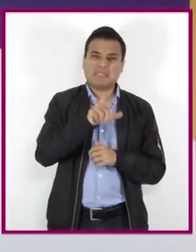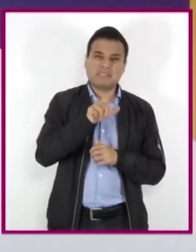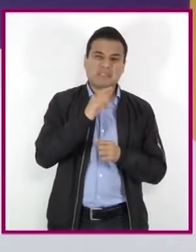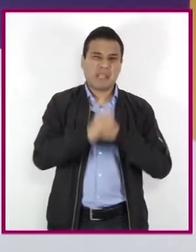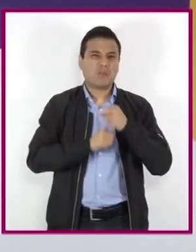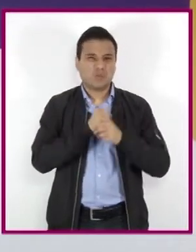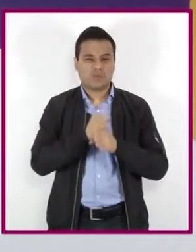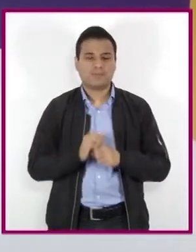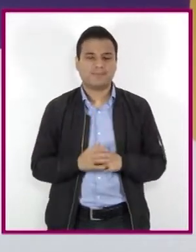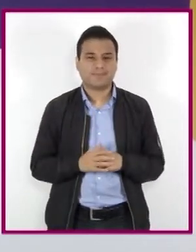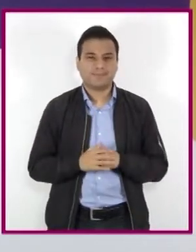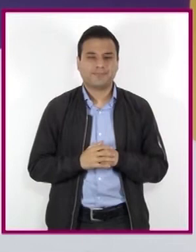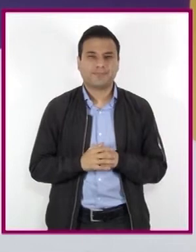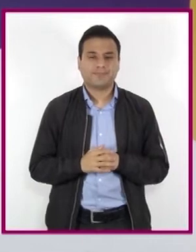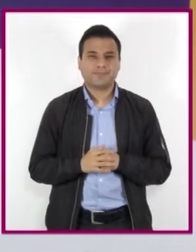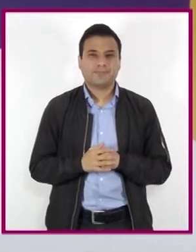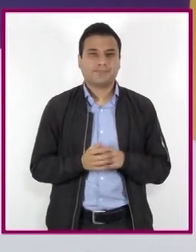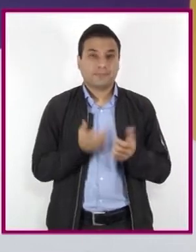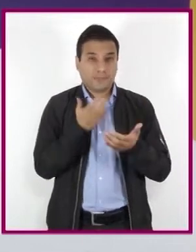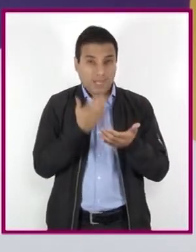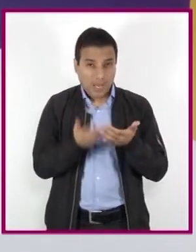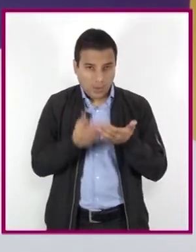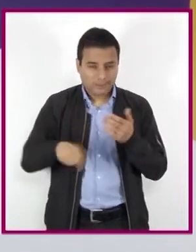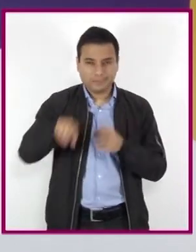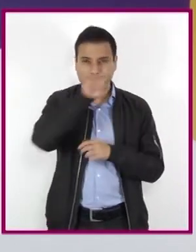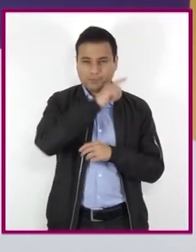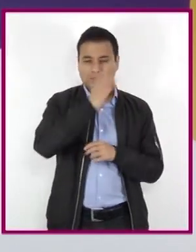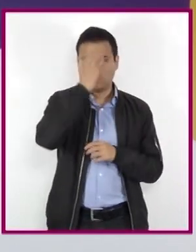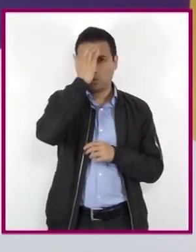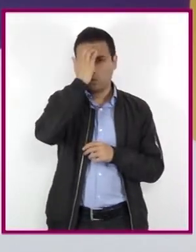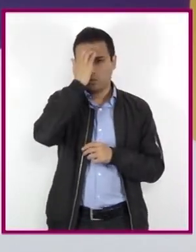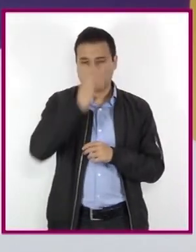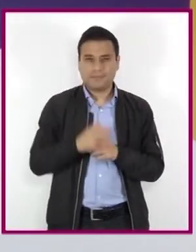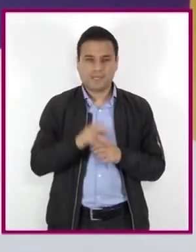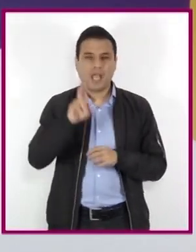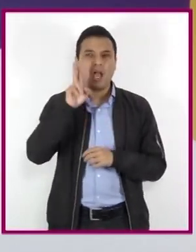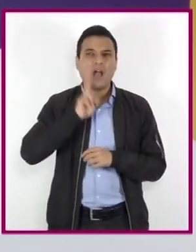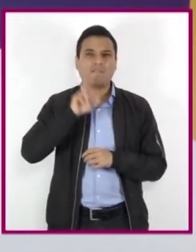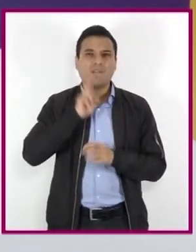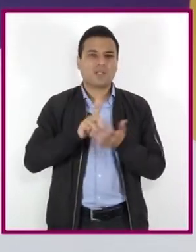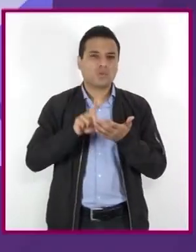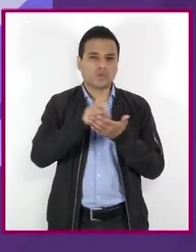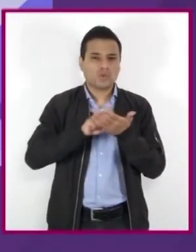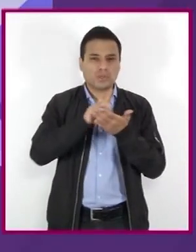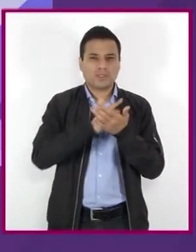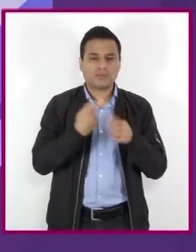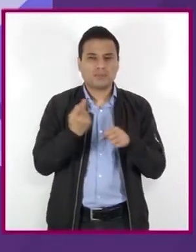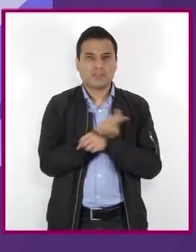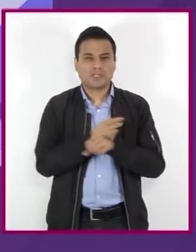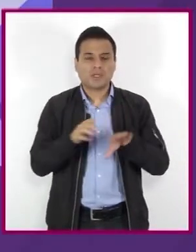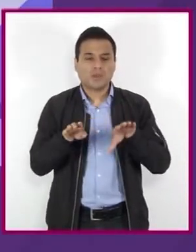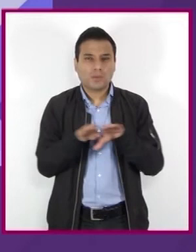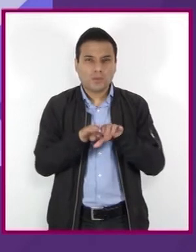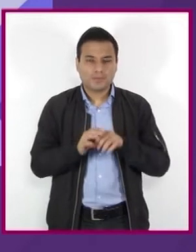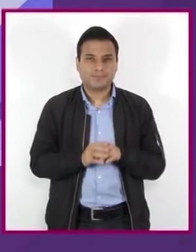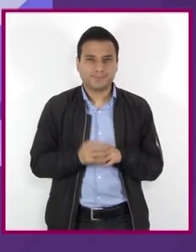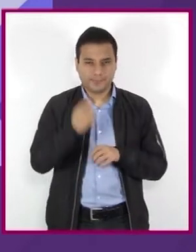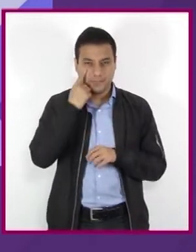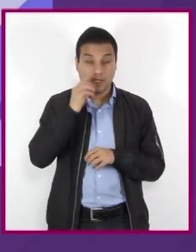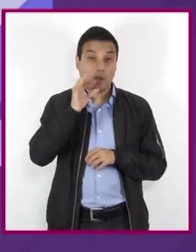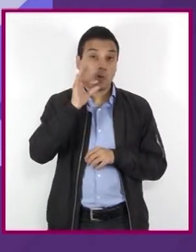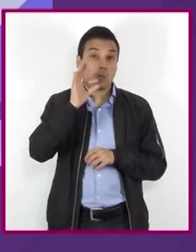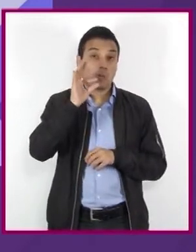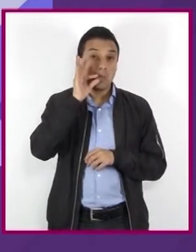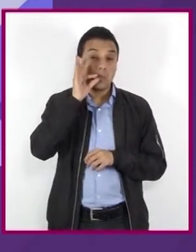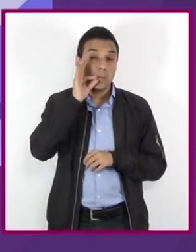Ahora, conozcamos un poco más sobre los efectos de las drogas ilegales. La marihuana o cannabis